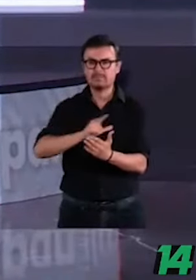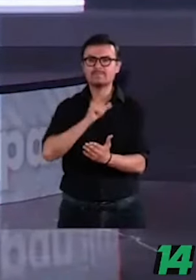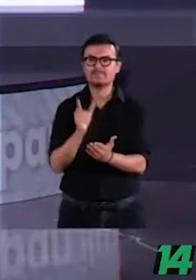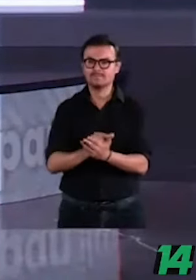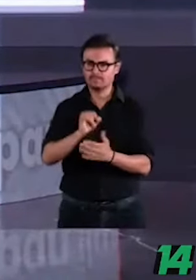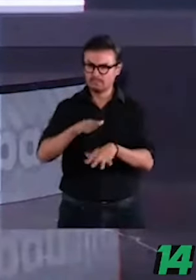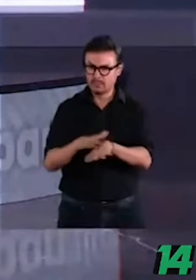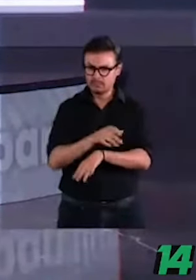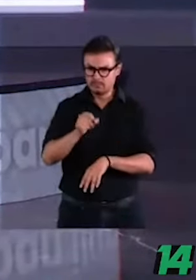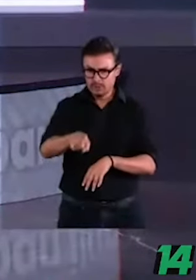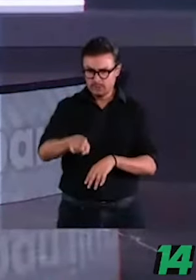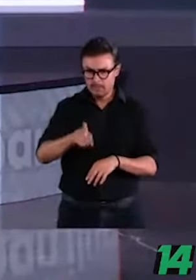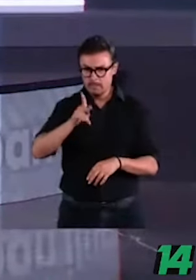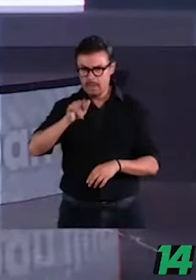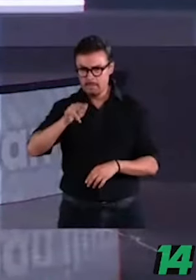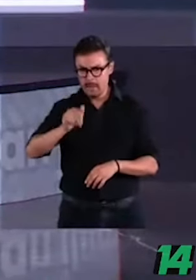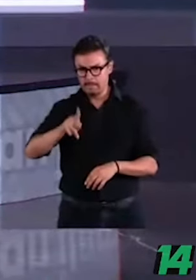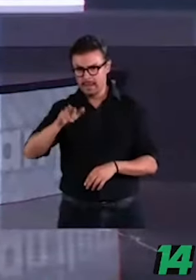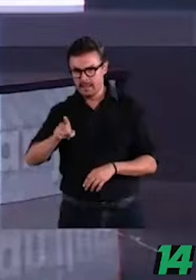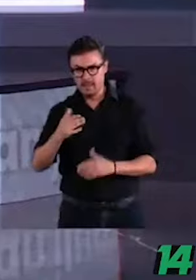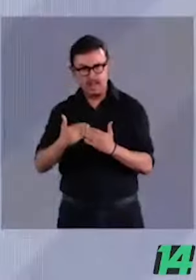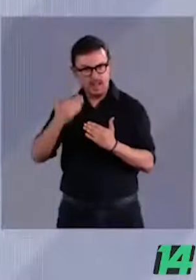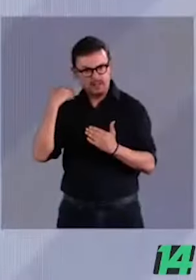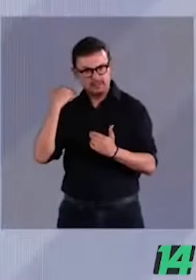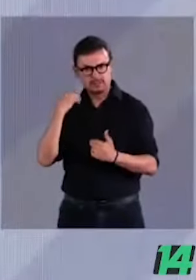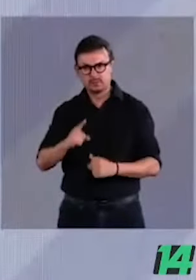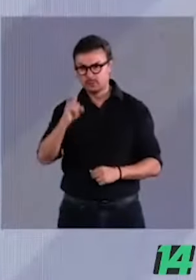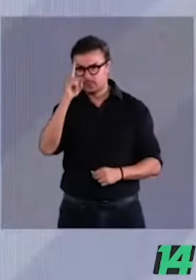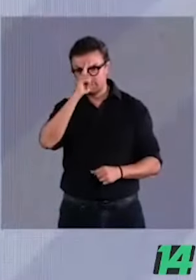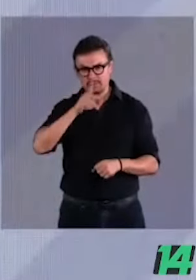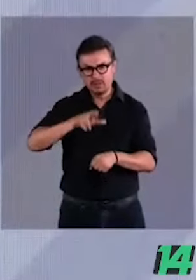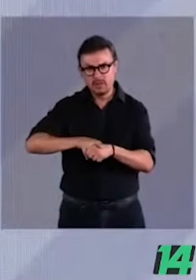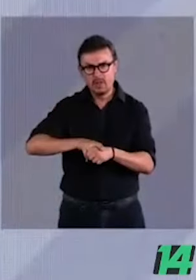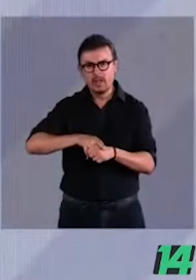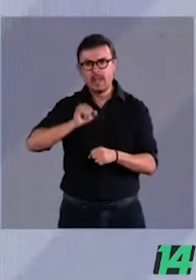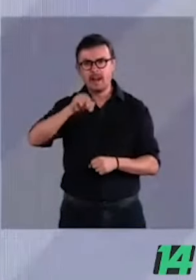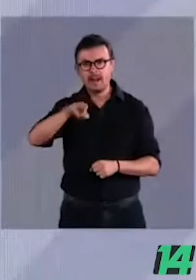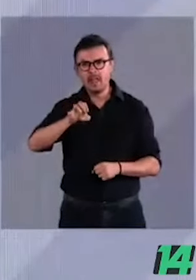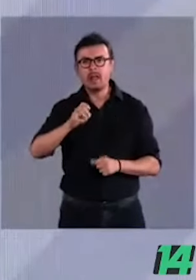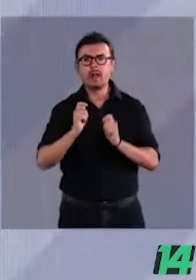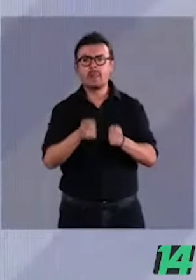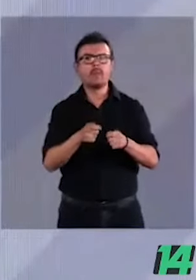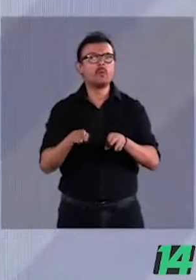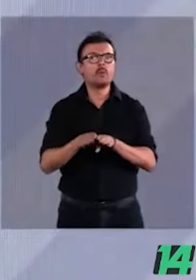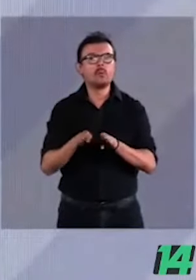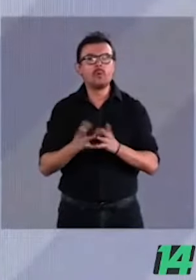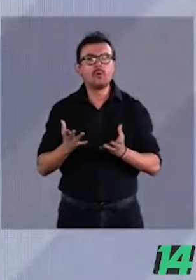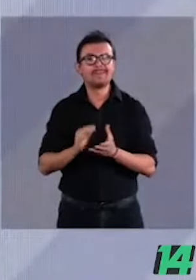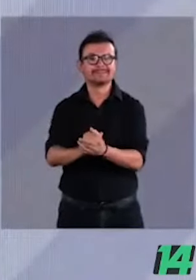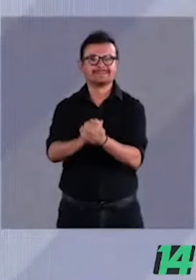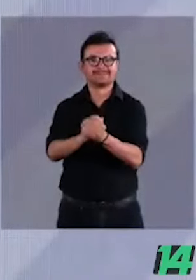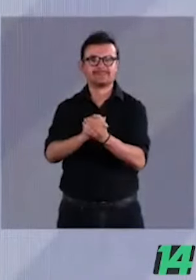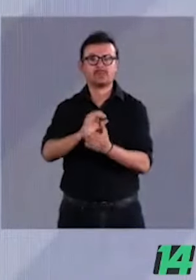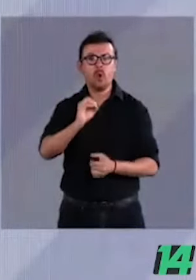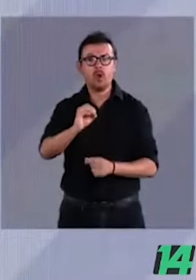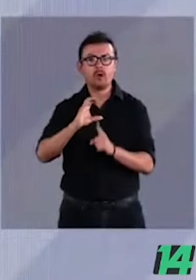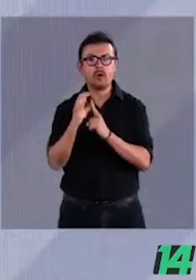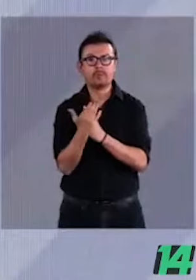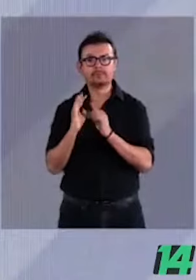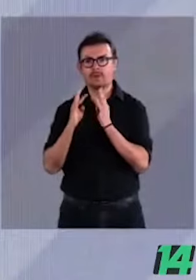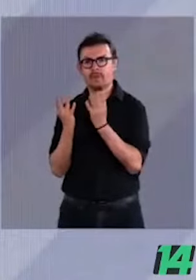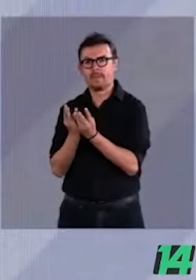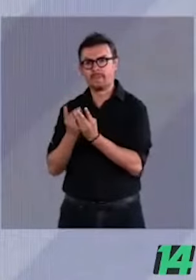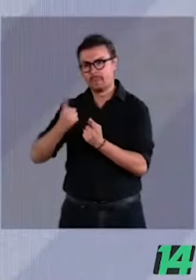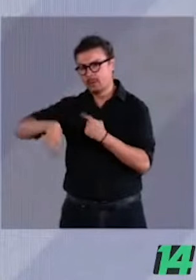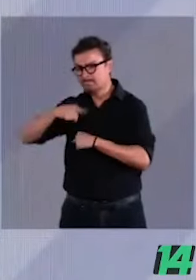PRI y el PAN estuvieron a favor de designar a consejeras y consejeros del INE por tómbola o tener un comité de selección con integrantes de Morena. Hay que